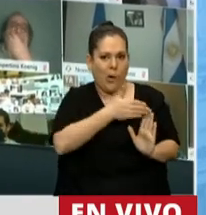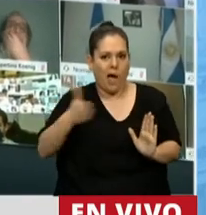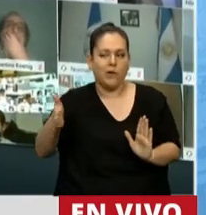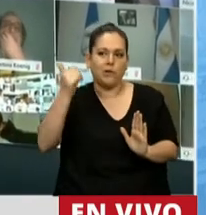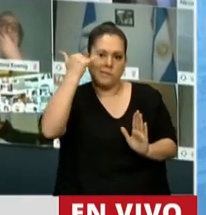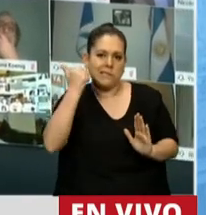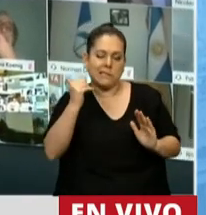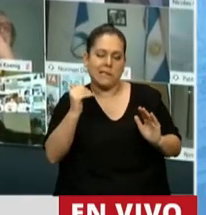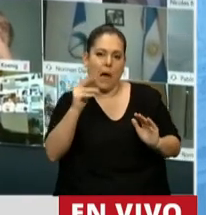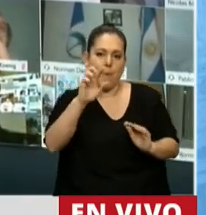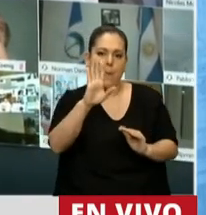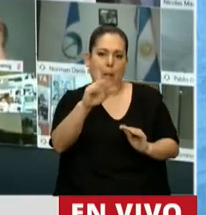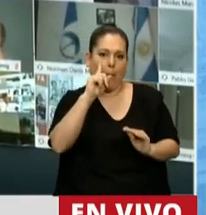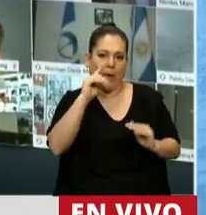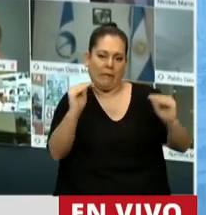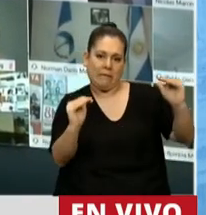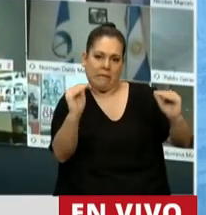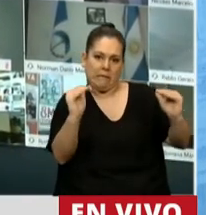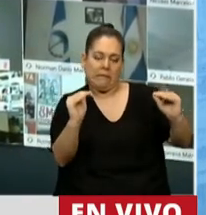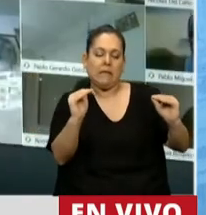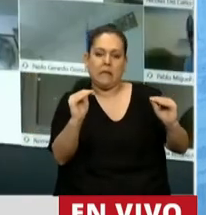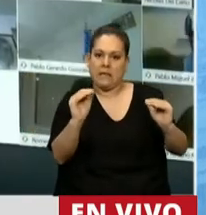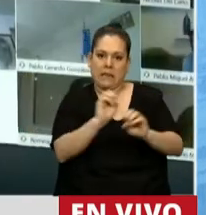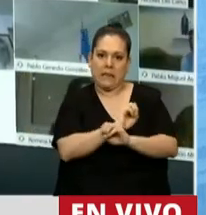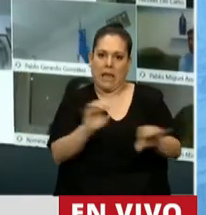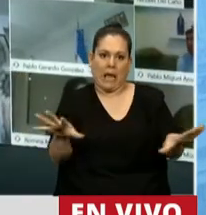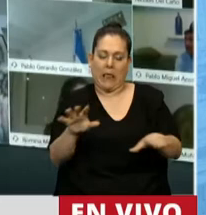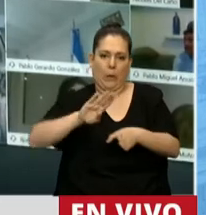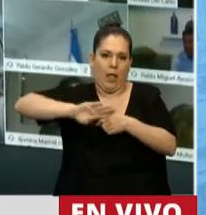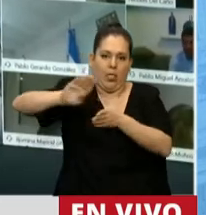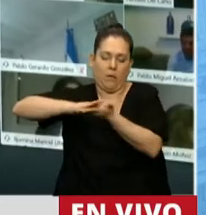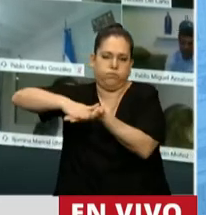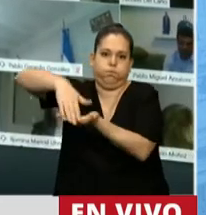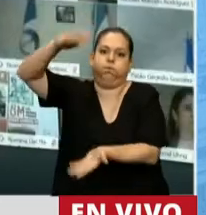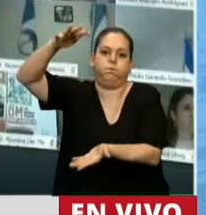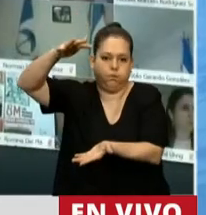del PBI en esta tremenda deuda que tenemos en nuestro país.